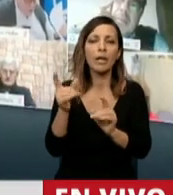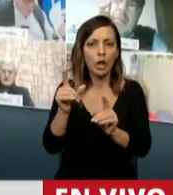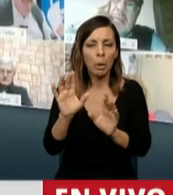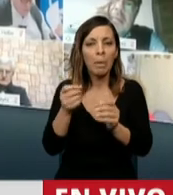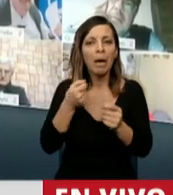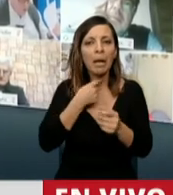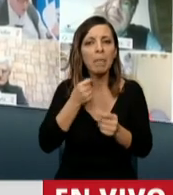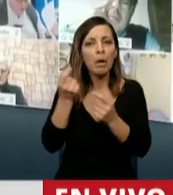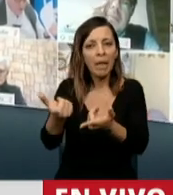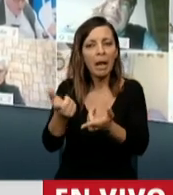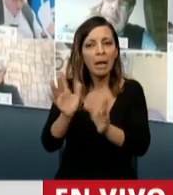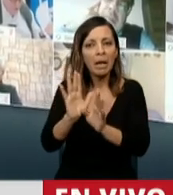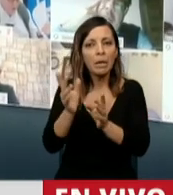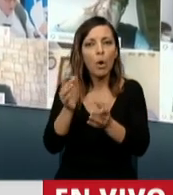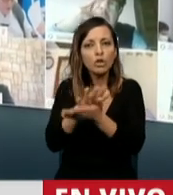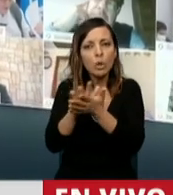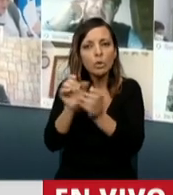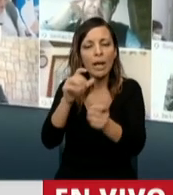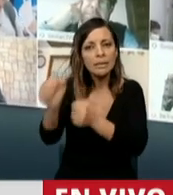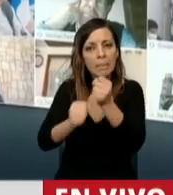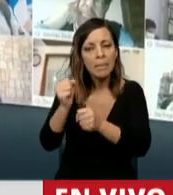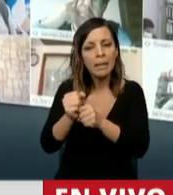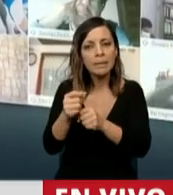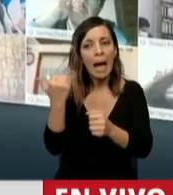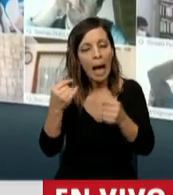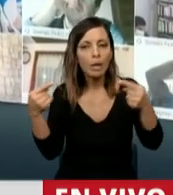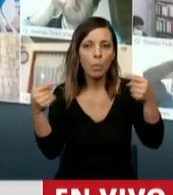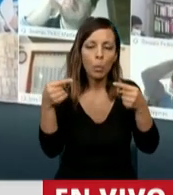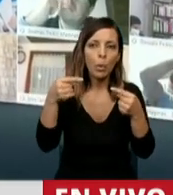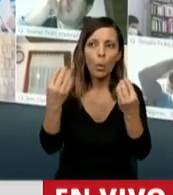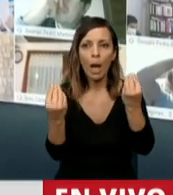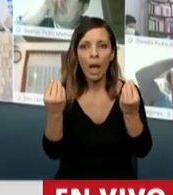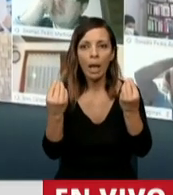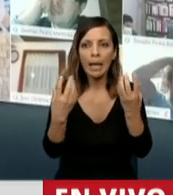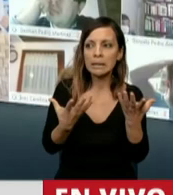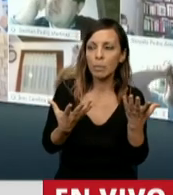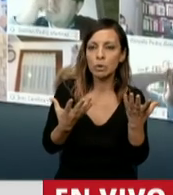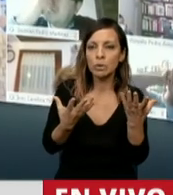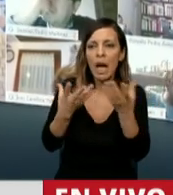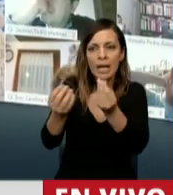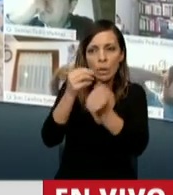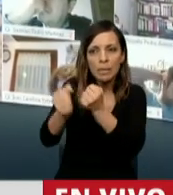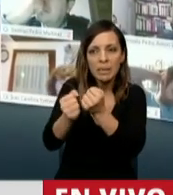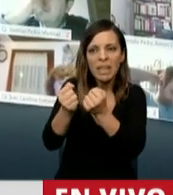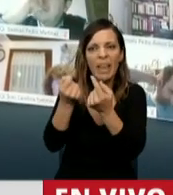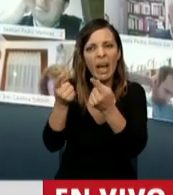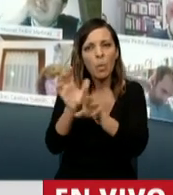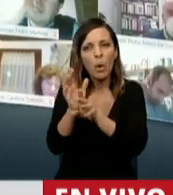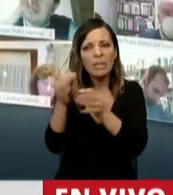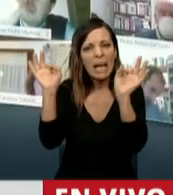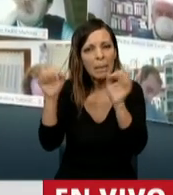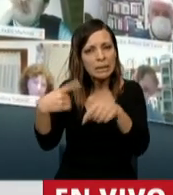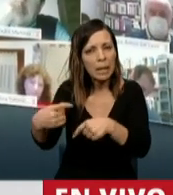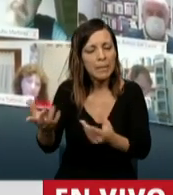empresas. Tenemos el enorme dilema de elegir si rescatando a las empresas también tenemos impunidad. En